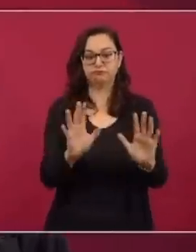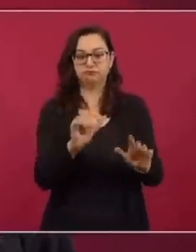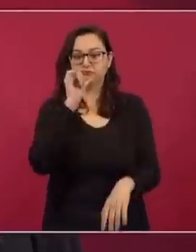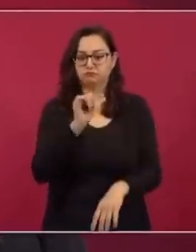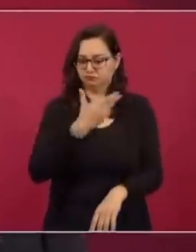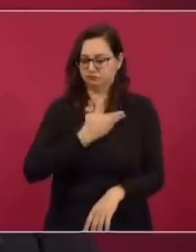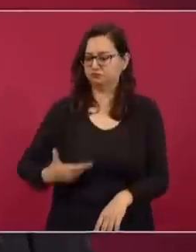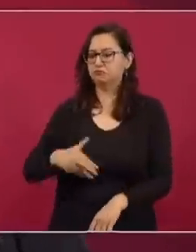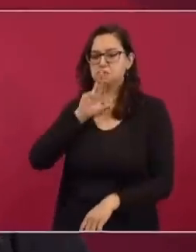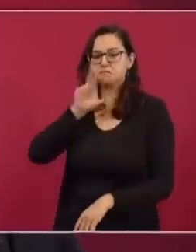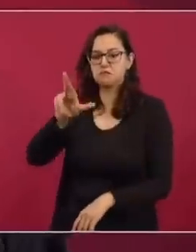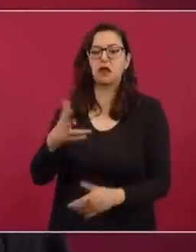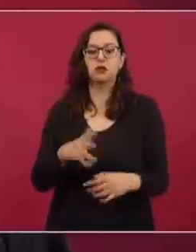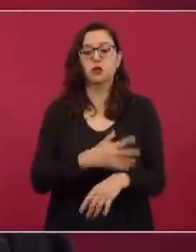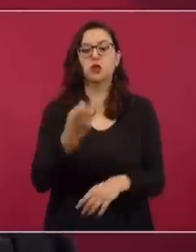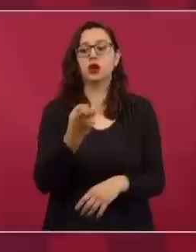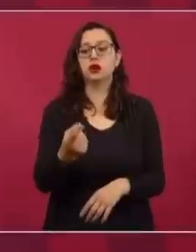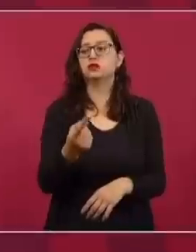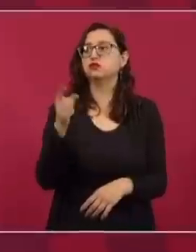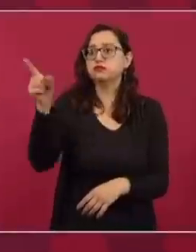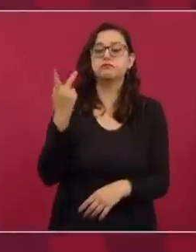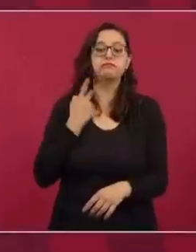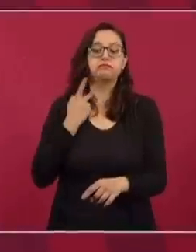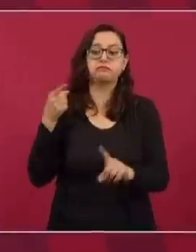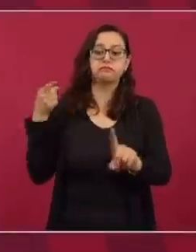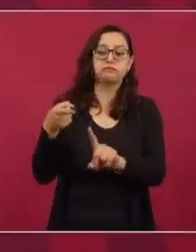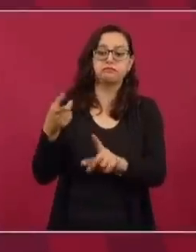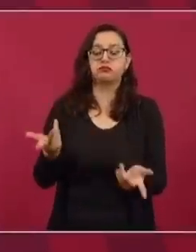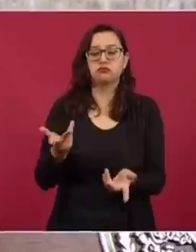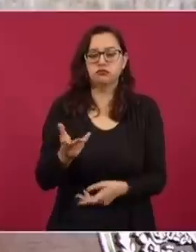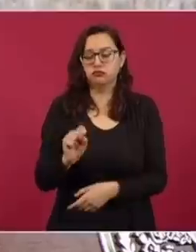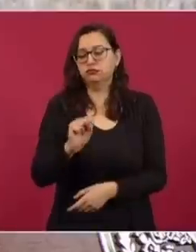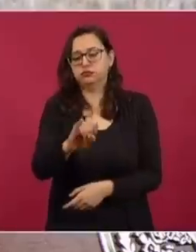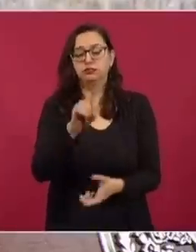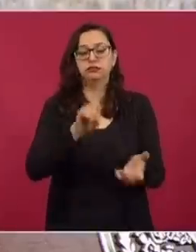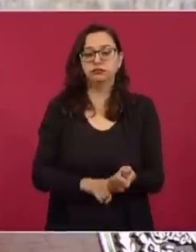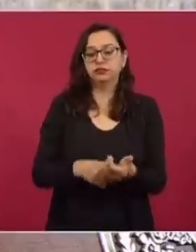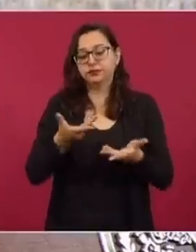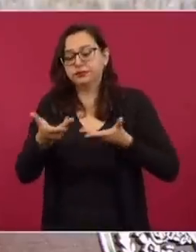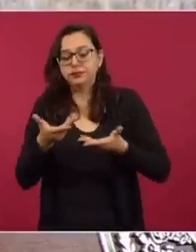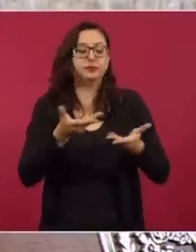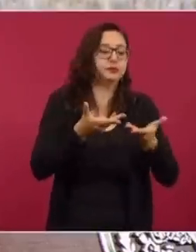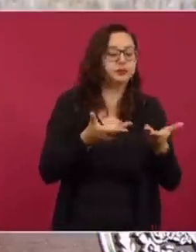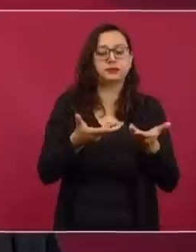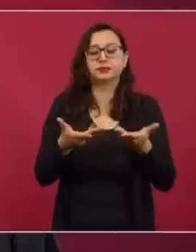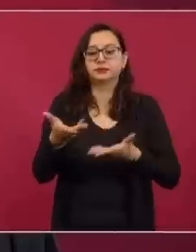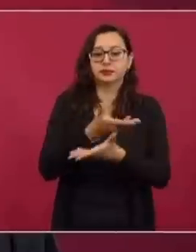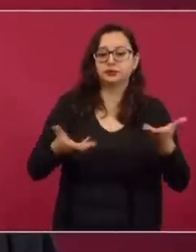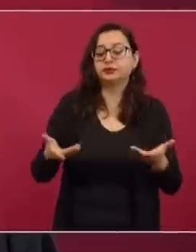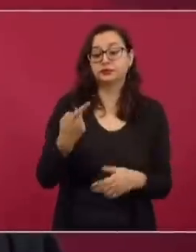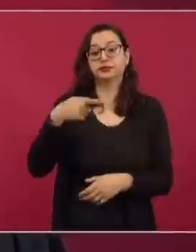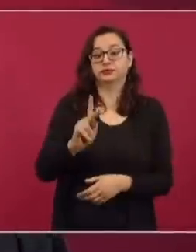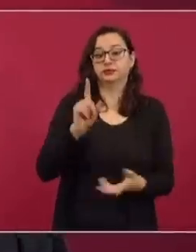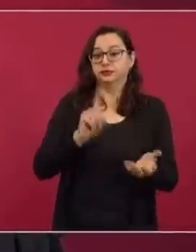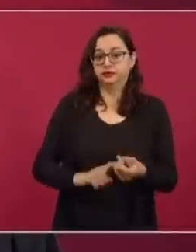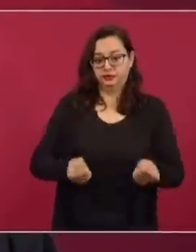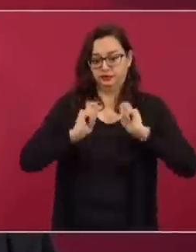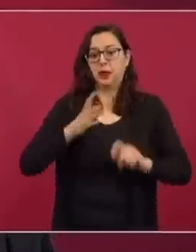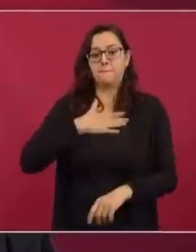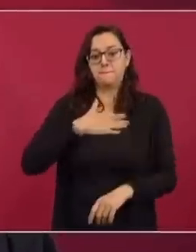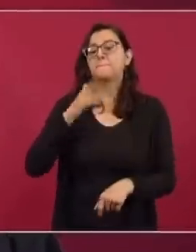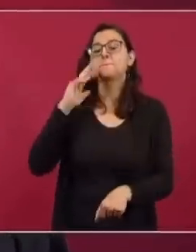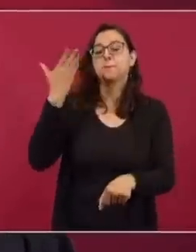por qué contestó la presidencia, porque es un asunto político. Aún siendo un asunto diplomático, es facultad del presidente atender la política exterior.